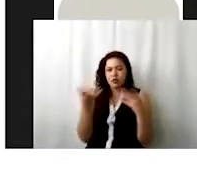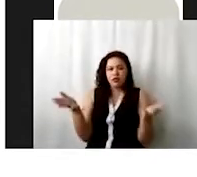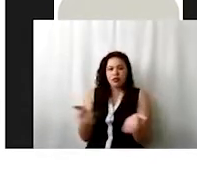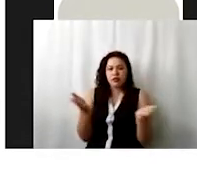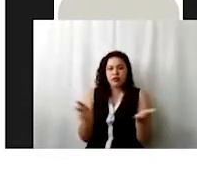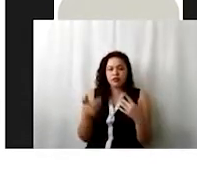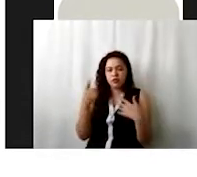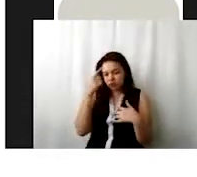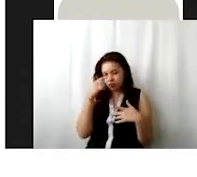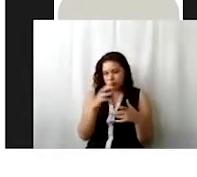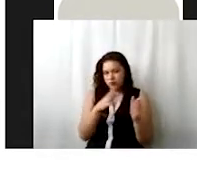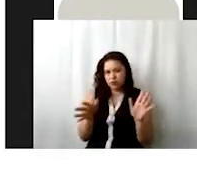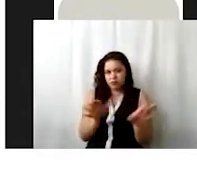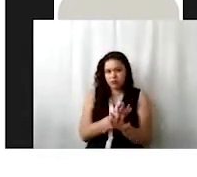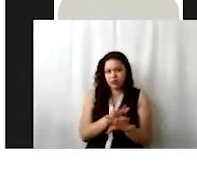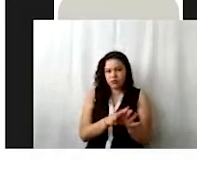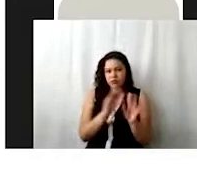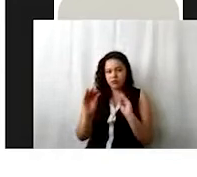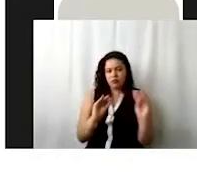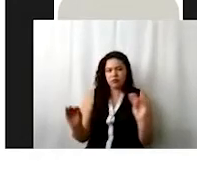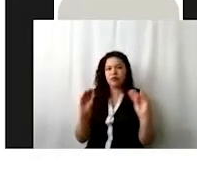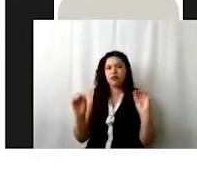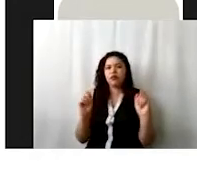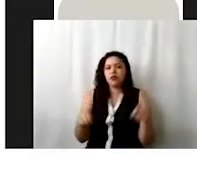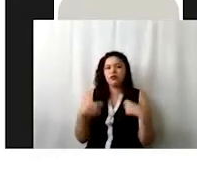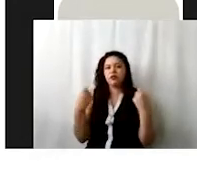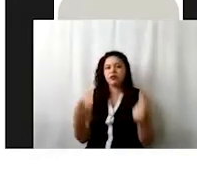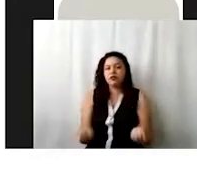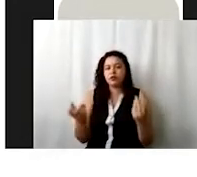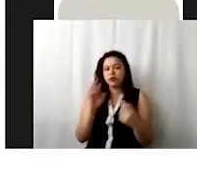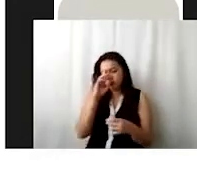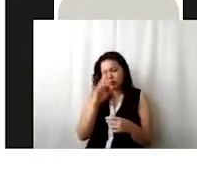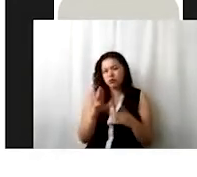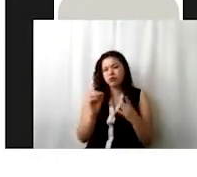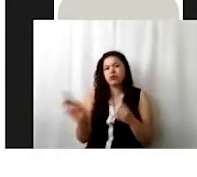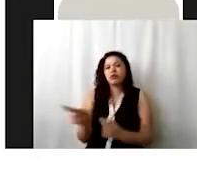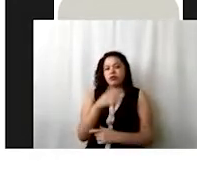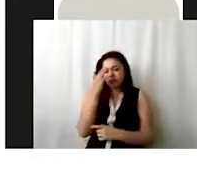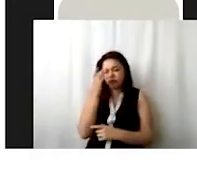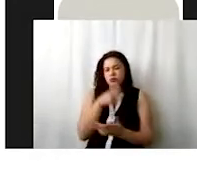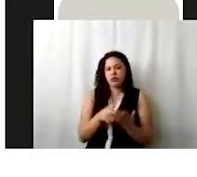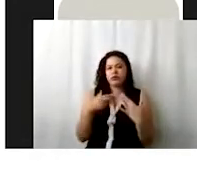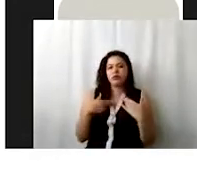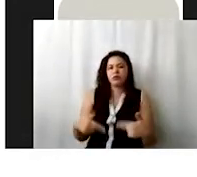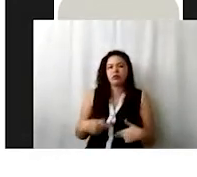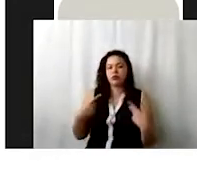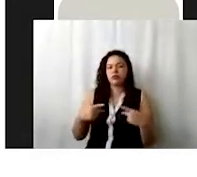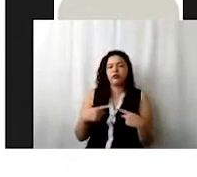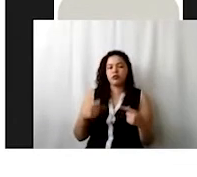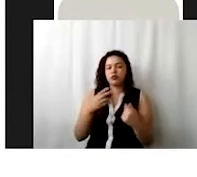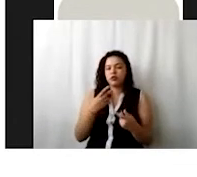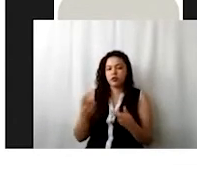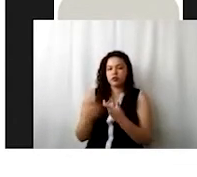la restitución o el otorgamiento o el respeto o el reconocimiento de los derechos humanos de las personas usuarias